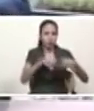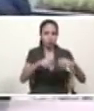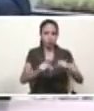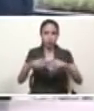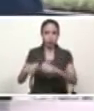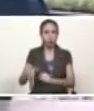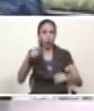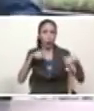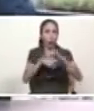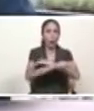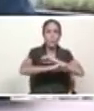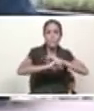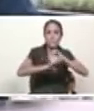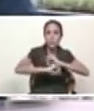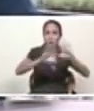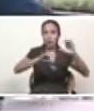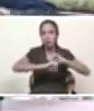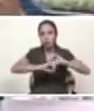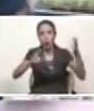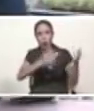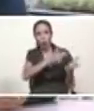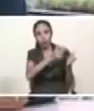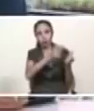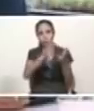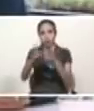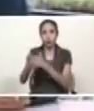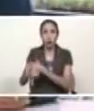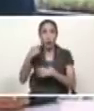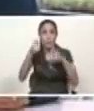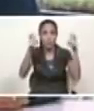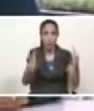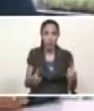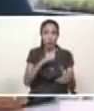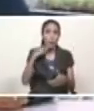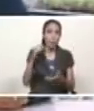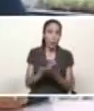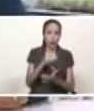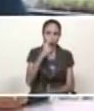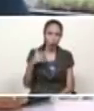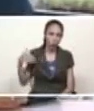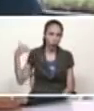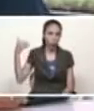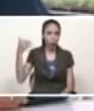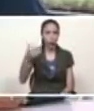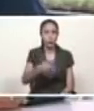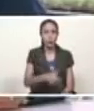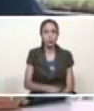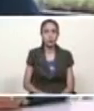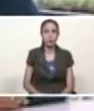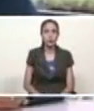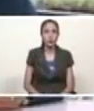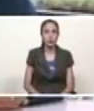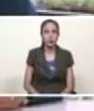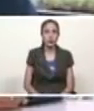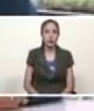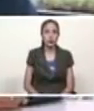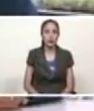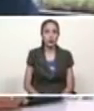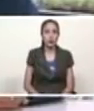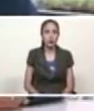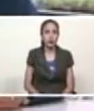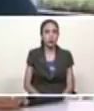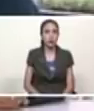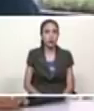invaden bombardean a pueblos en el mundo durante décadas apoyan golpes de estado